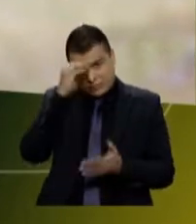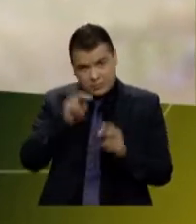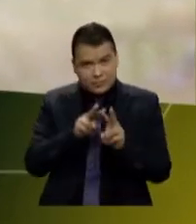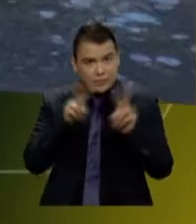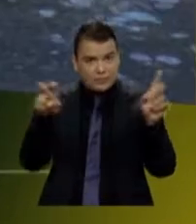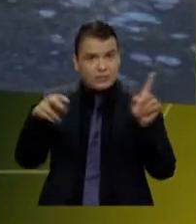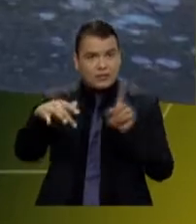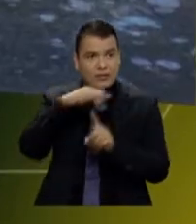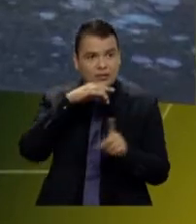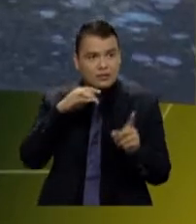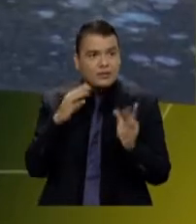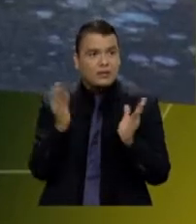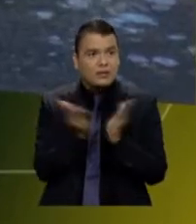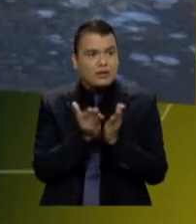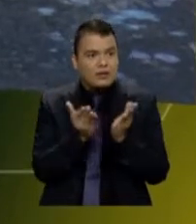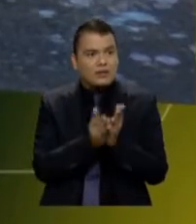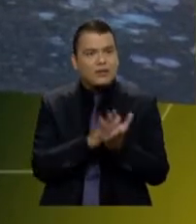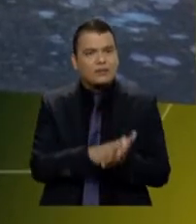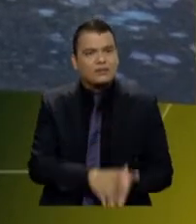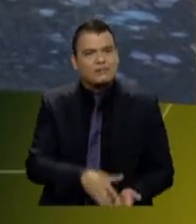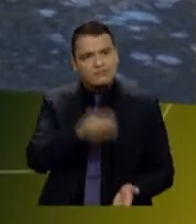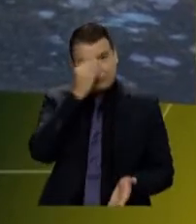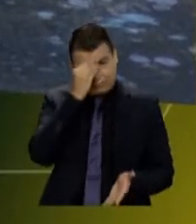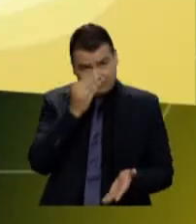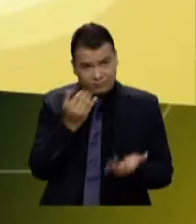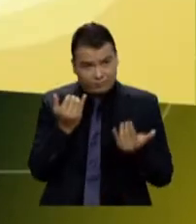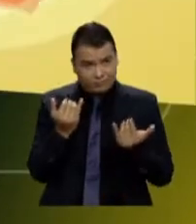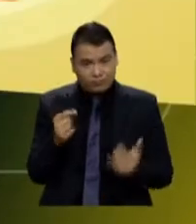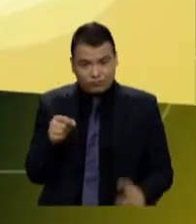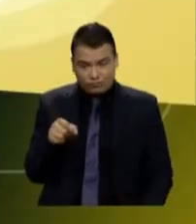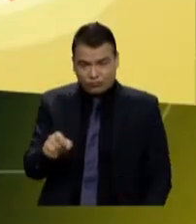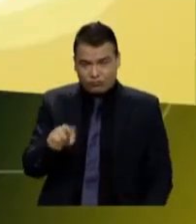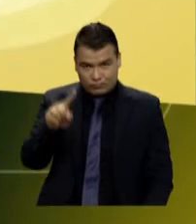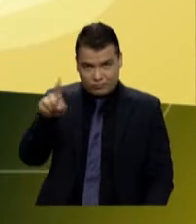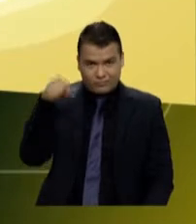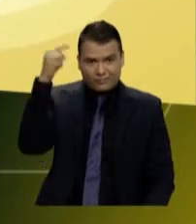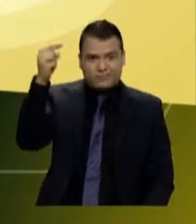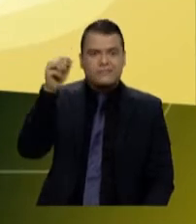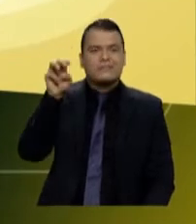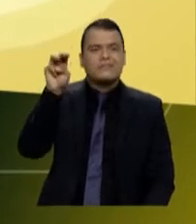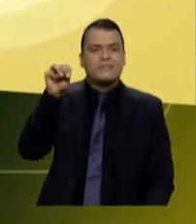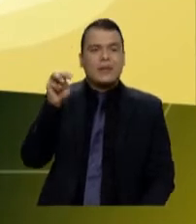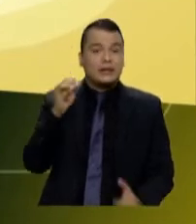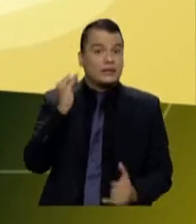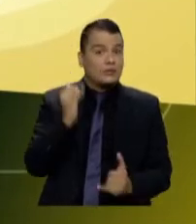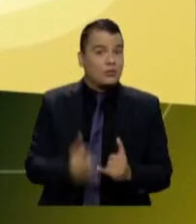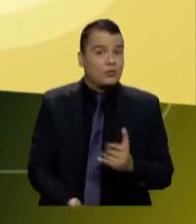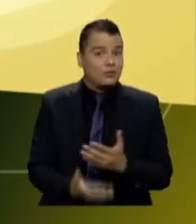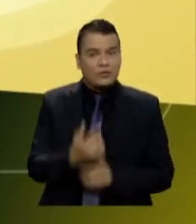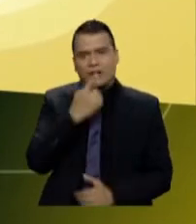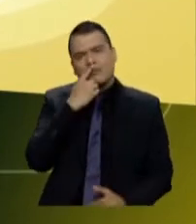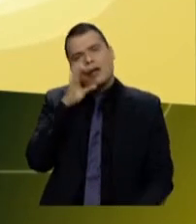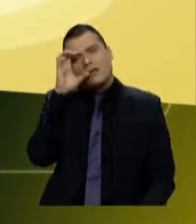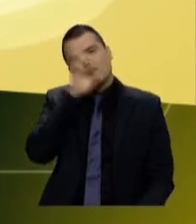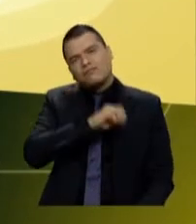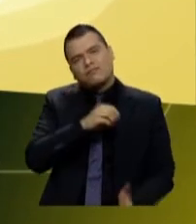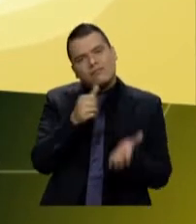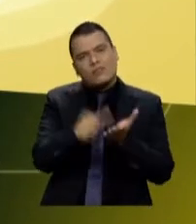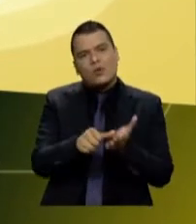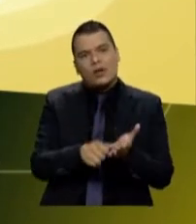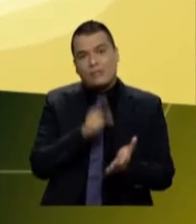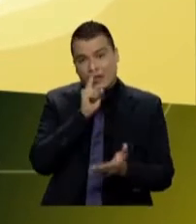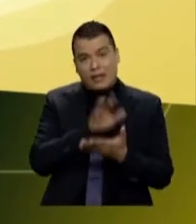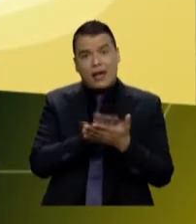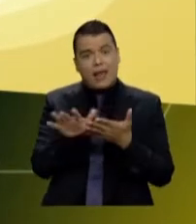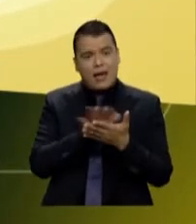educación ambiental, entonces están bienvenidos para que a partir del próximo martes, usted en el segmento final, pueda ver esta serie de Rocky Rupito que sabemos